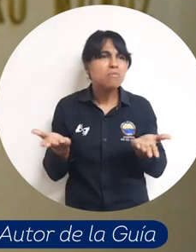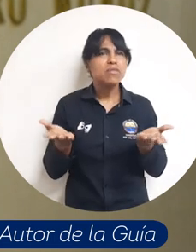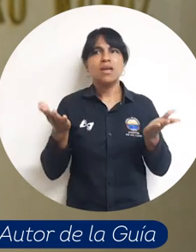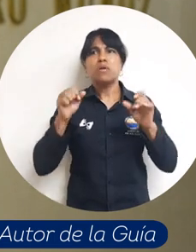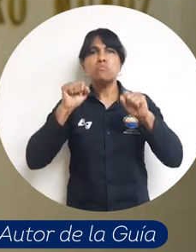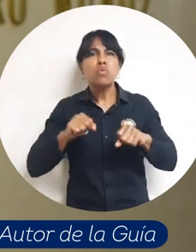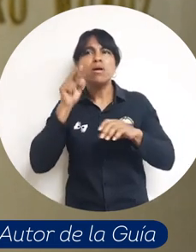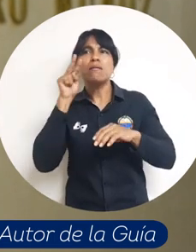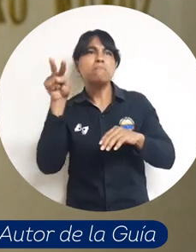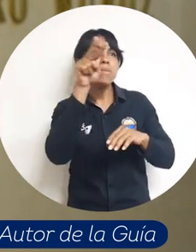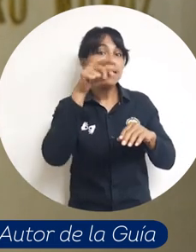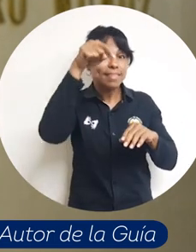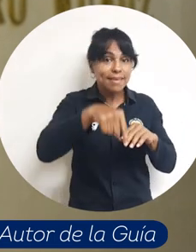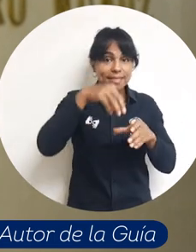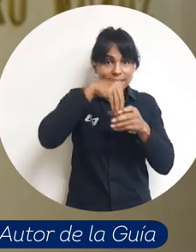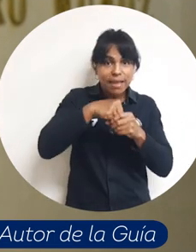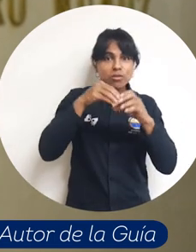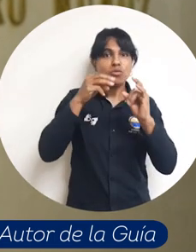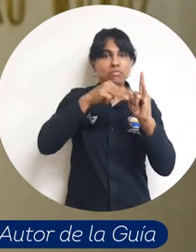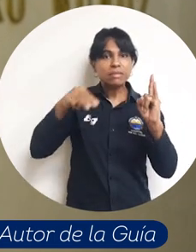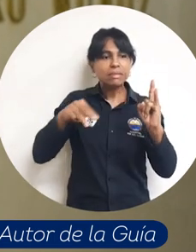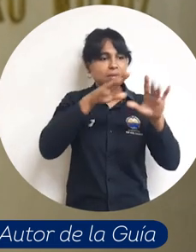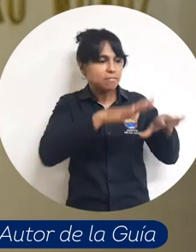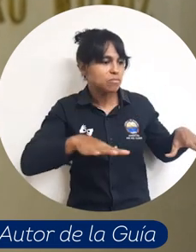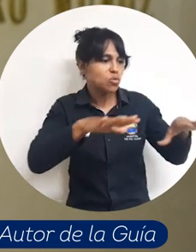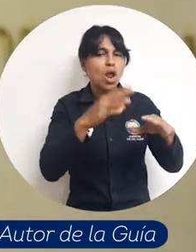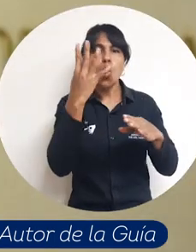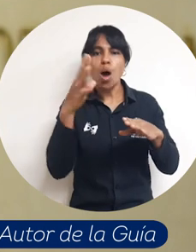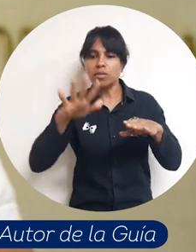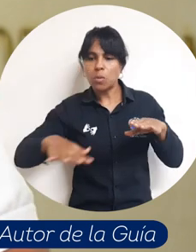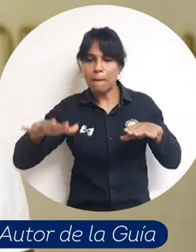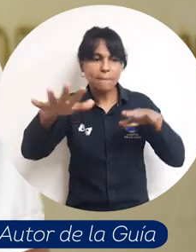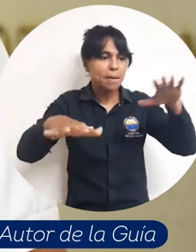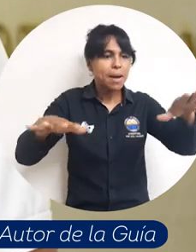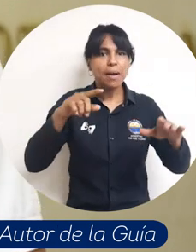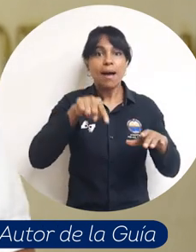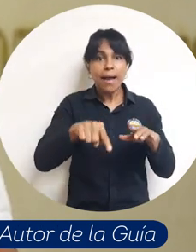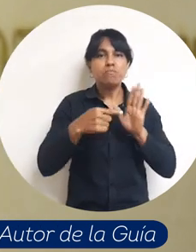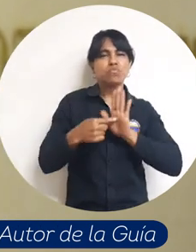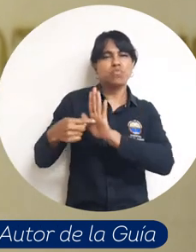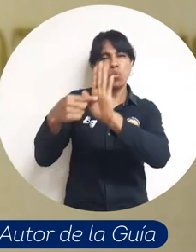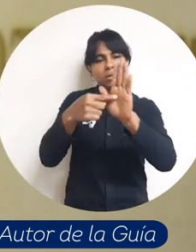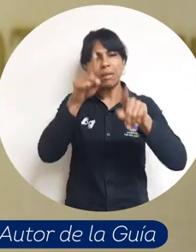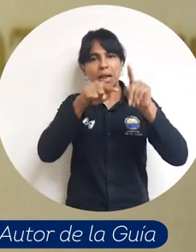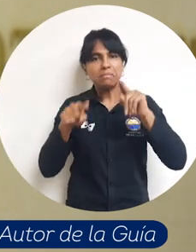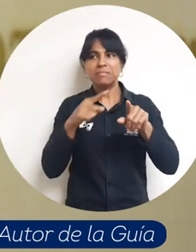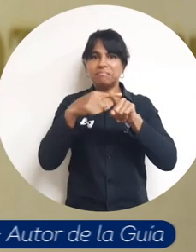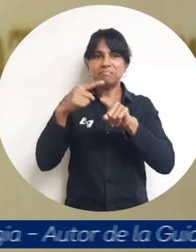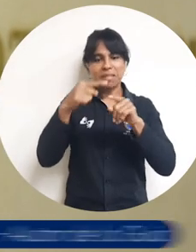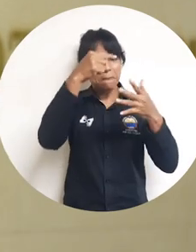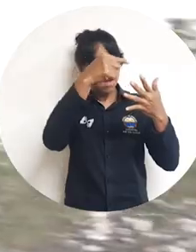observar aquí dentro del campus, que son cuatro zonas principales. Demuestra un poco de manera más detallada algunas